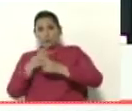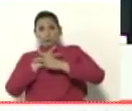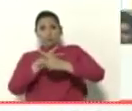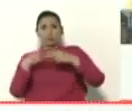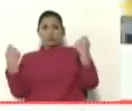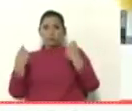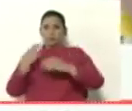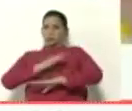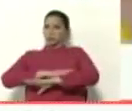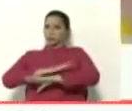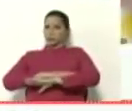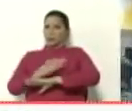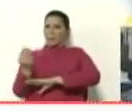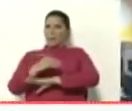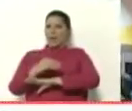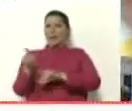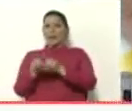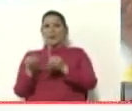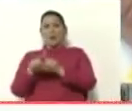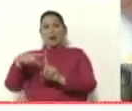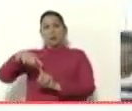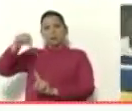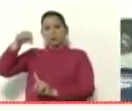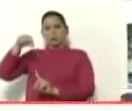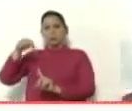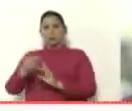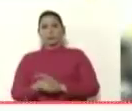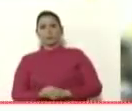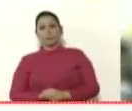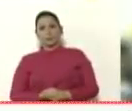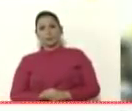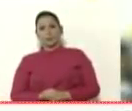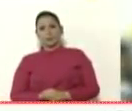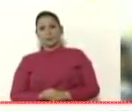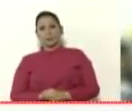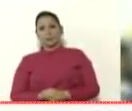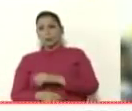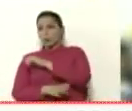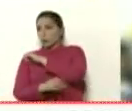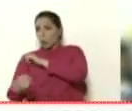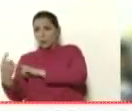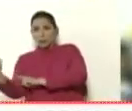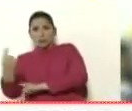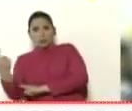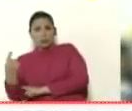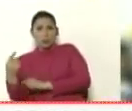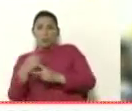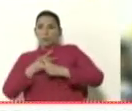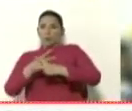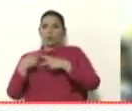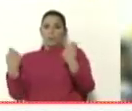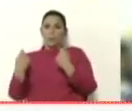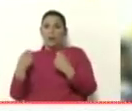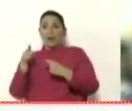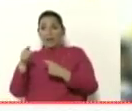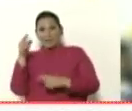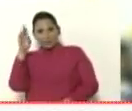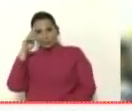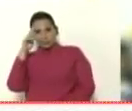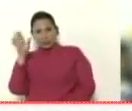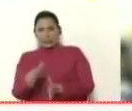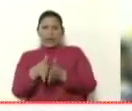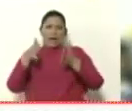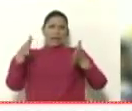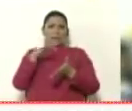está comportando más como los copellanos que como los adecos. Roban ellos solos. Y esa es la razón de la gigantesca